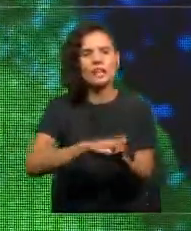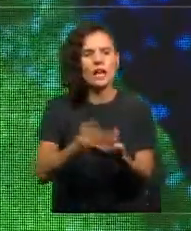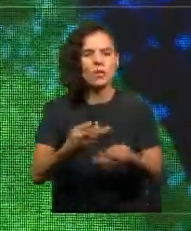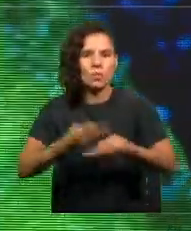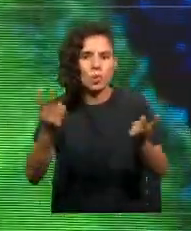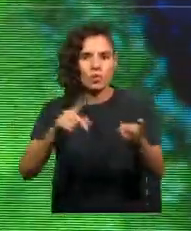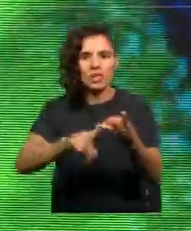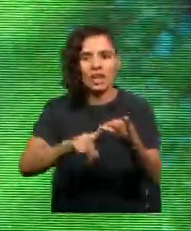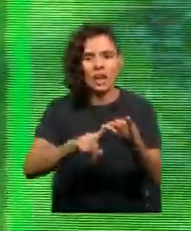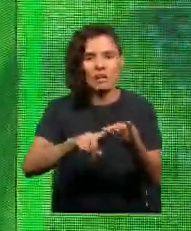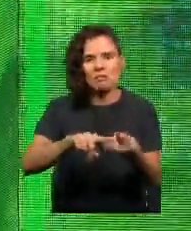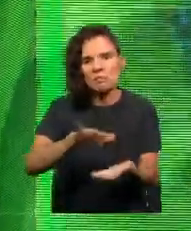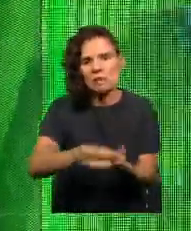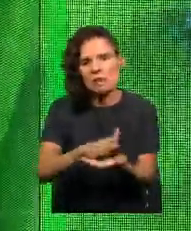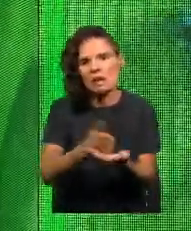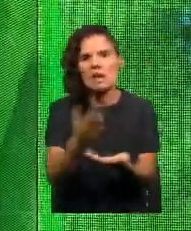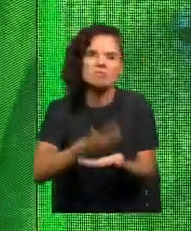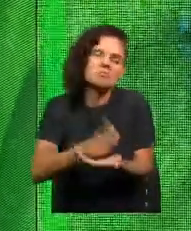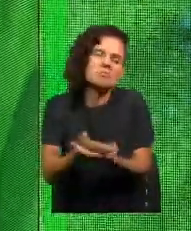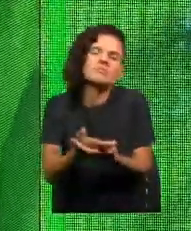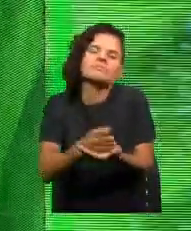aparece bastante por debajo.